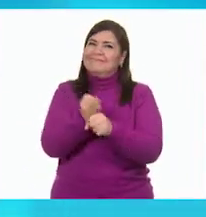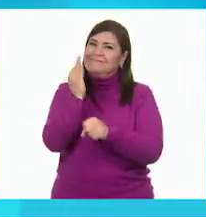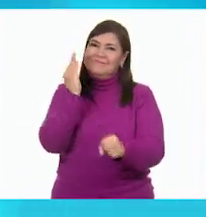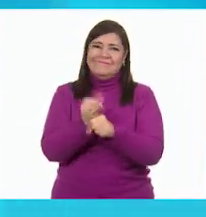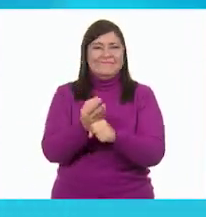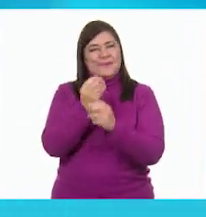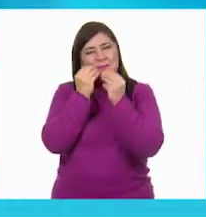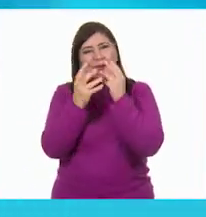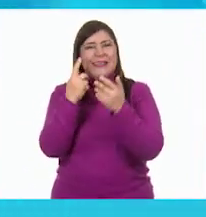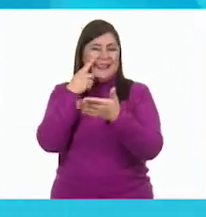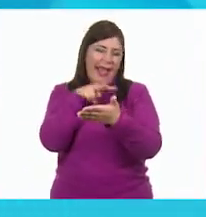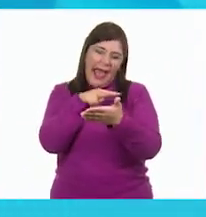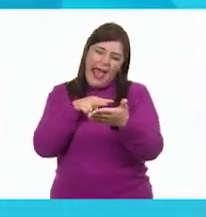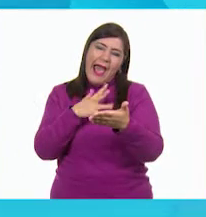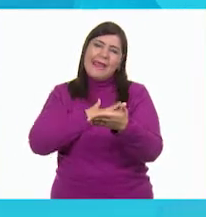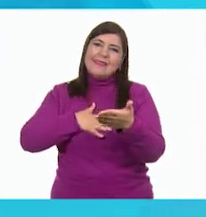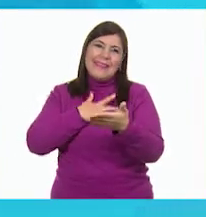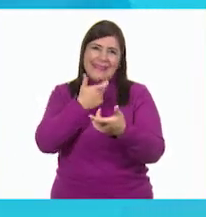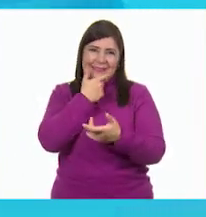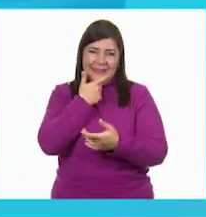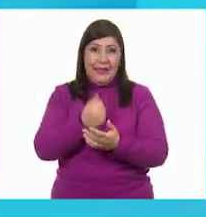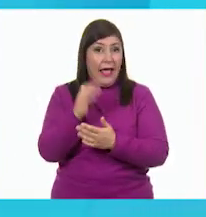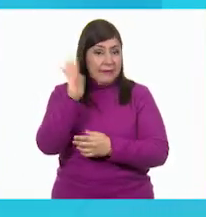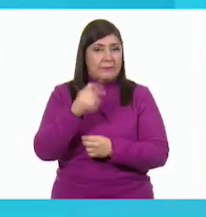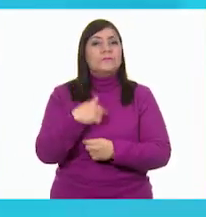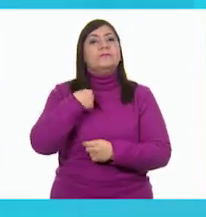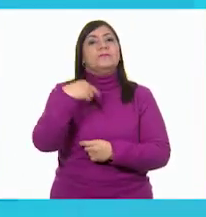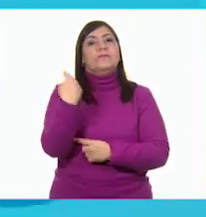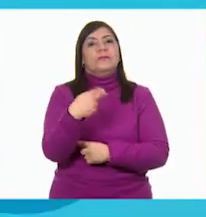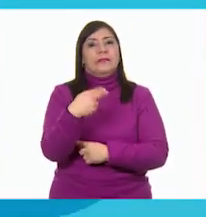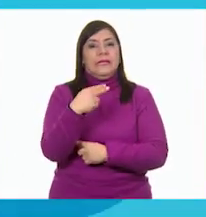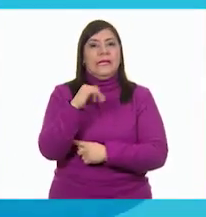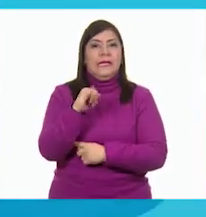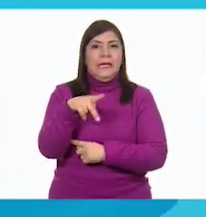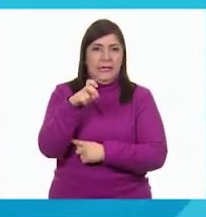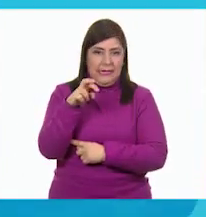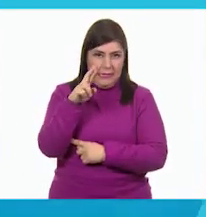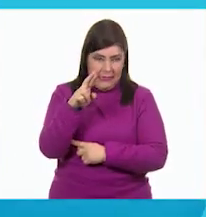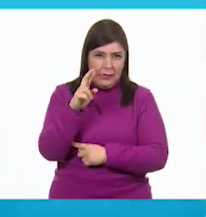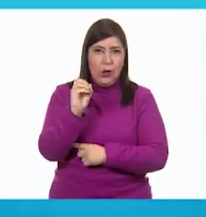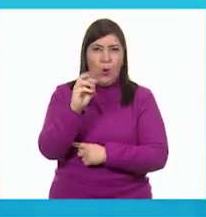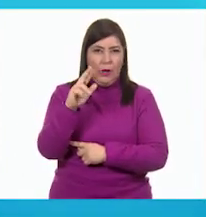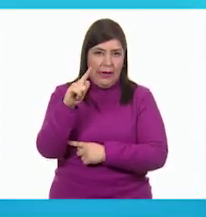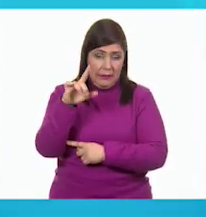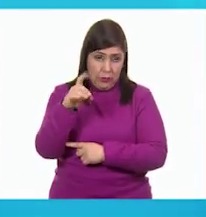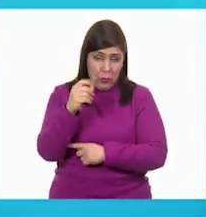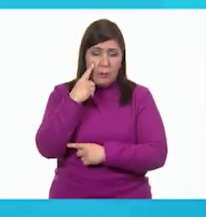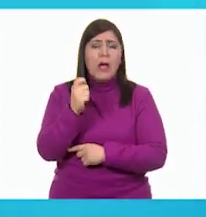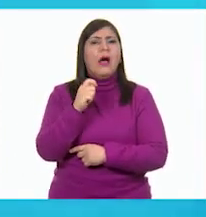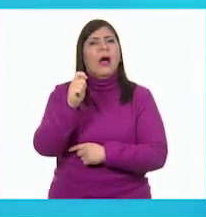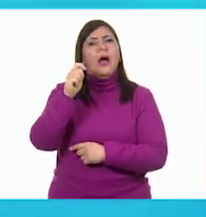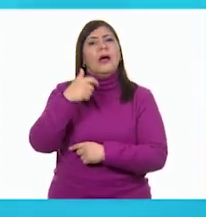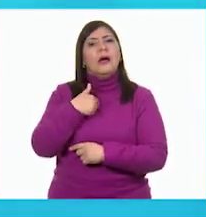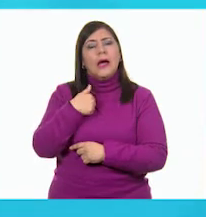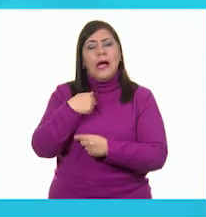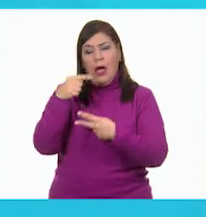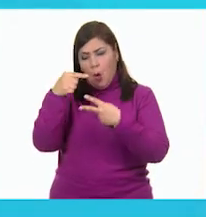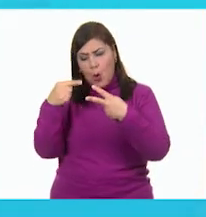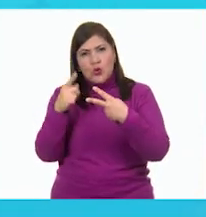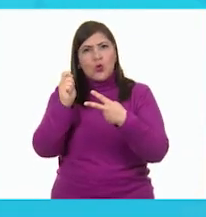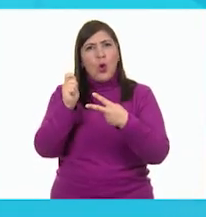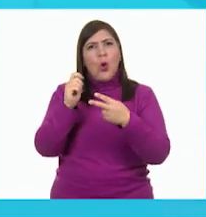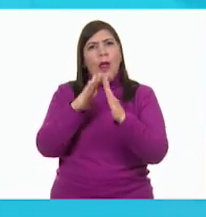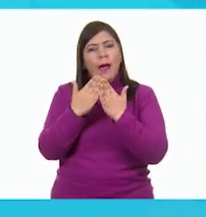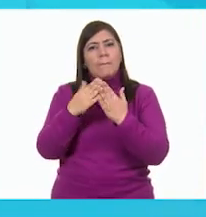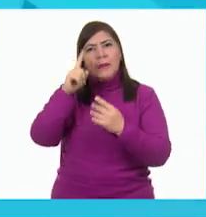reír mucho. Adiós. Hola amigos, mi nombre es Iker Orlando Olivares Villanueva. Me recomendaron dos libros,